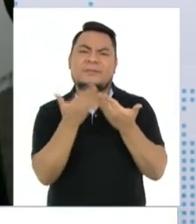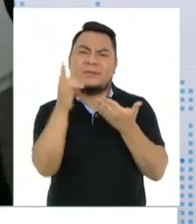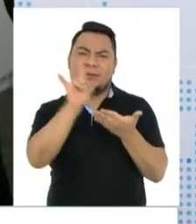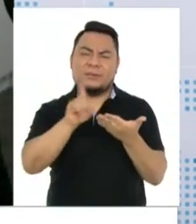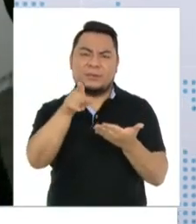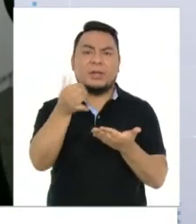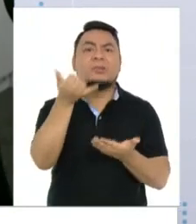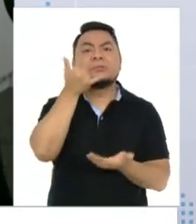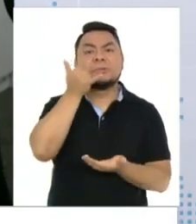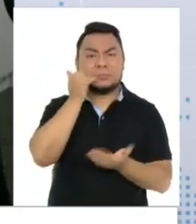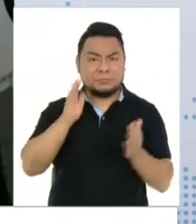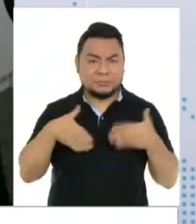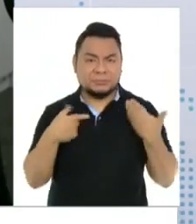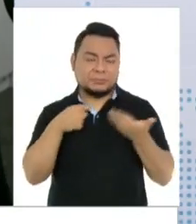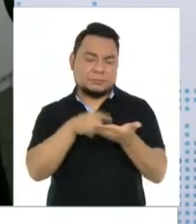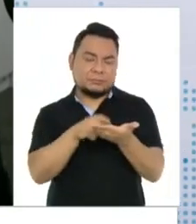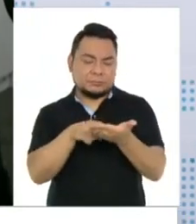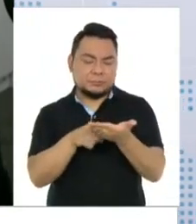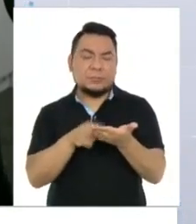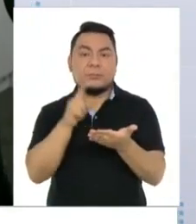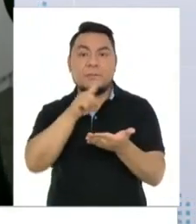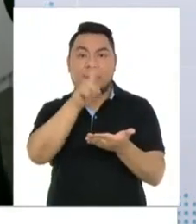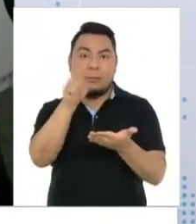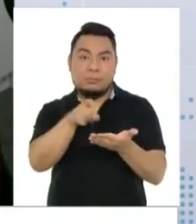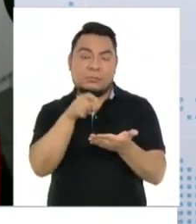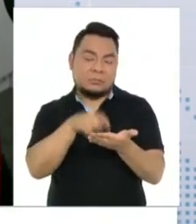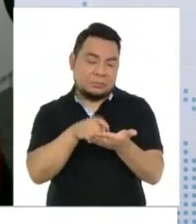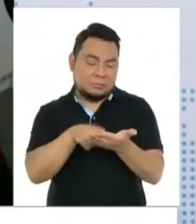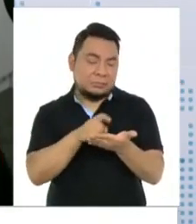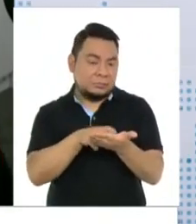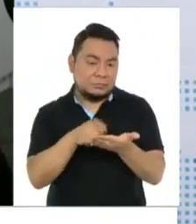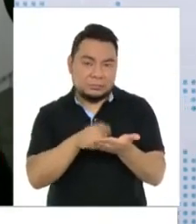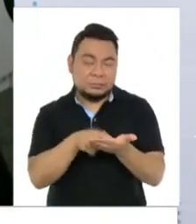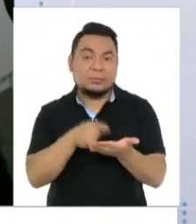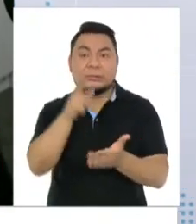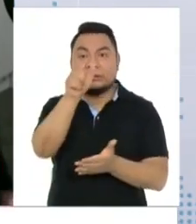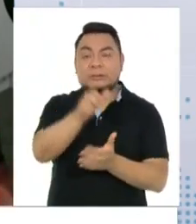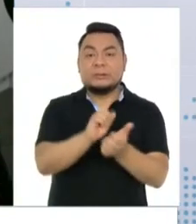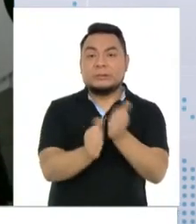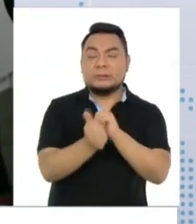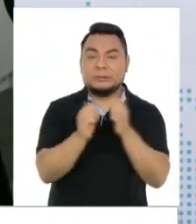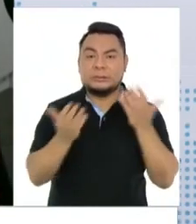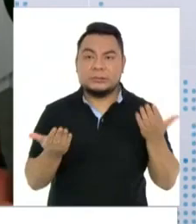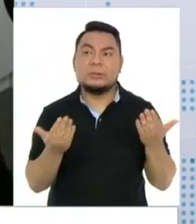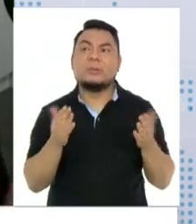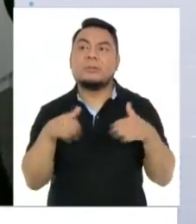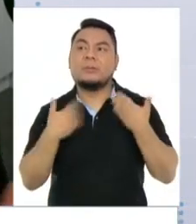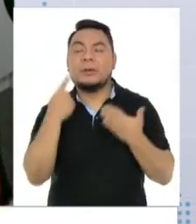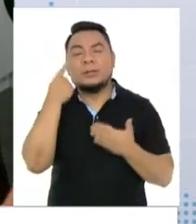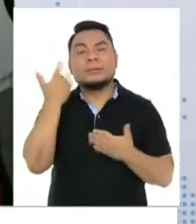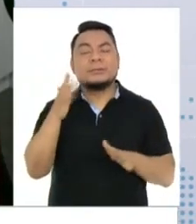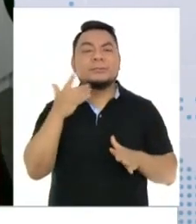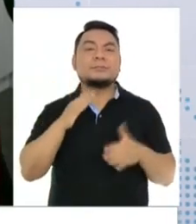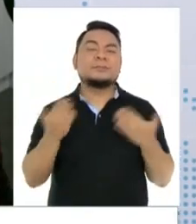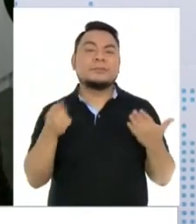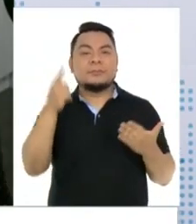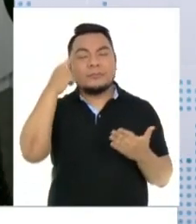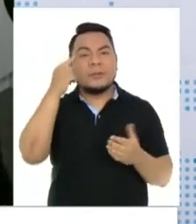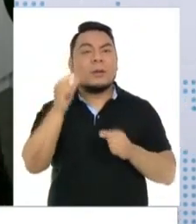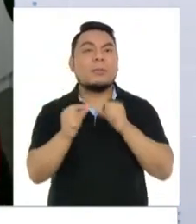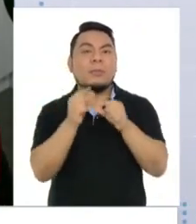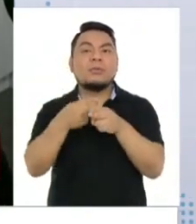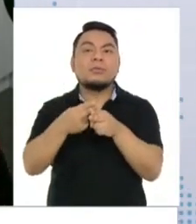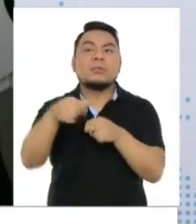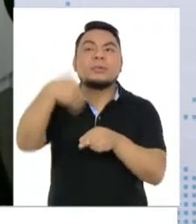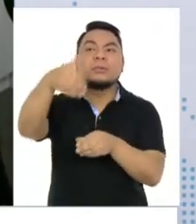podemos hacer la pregunta sobre los candidatos. De repente estamos ya, estando pocos